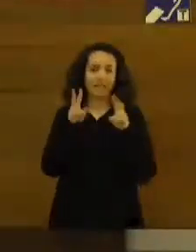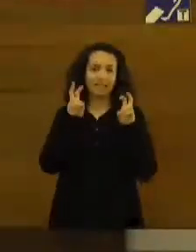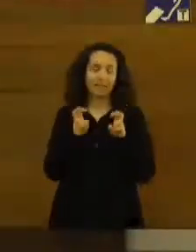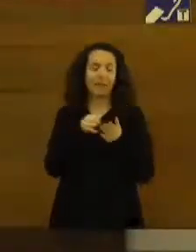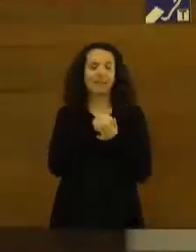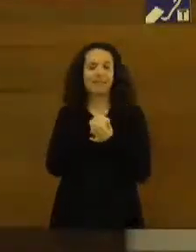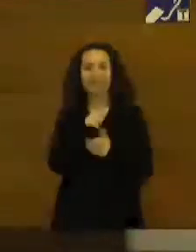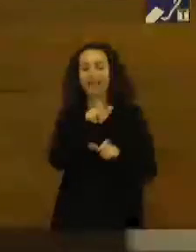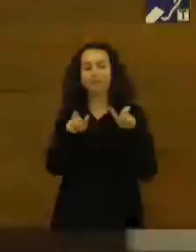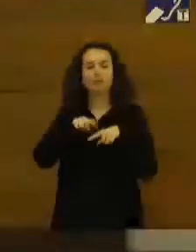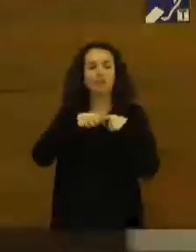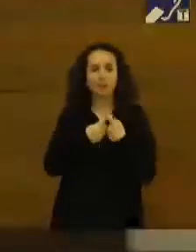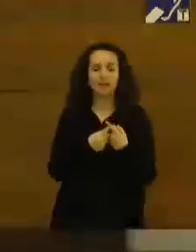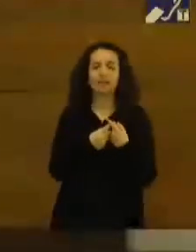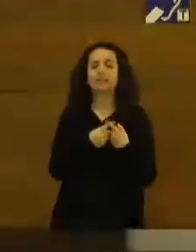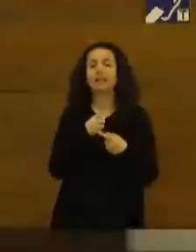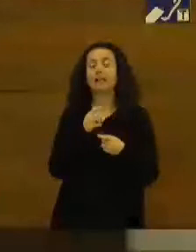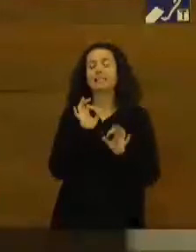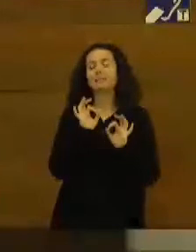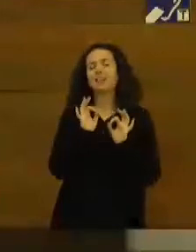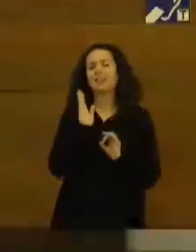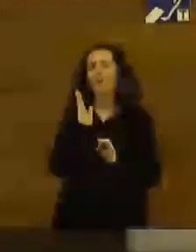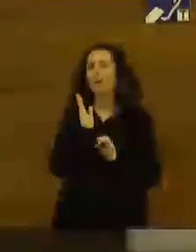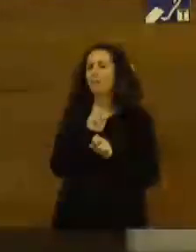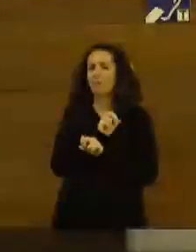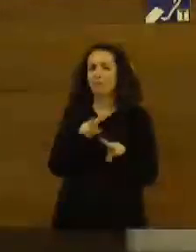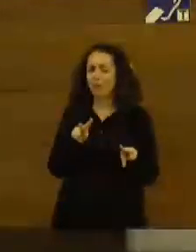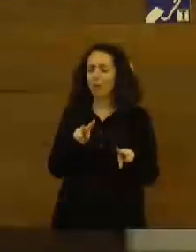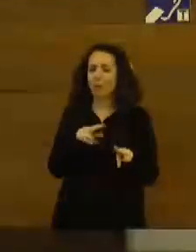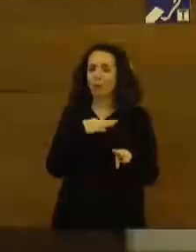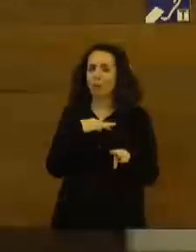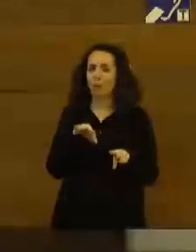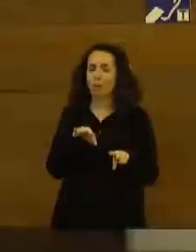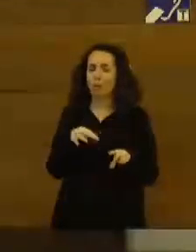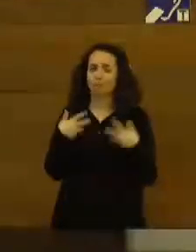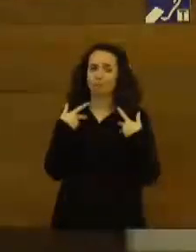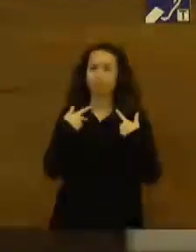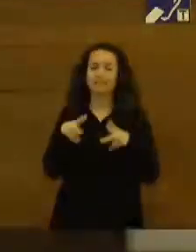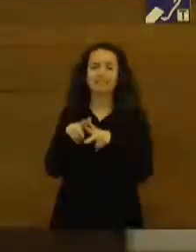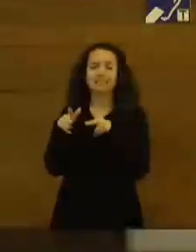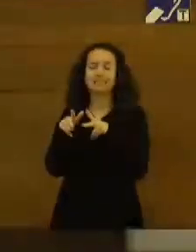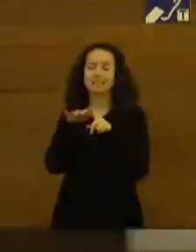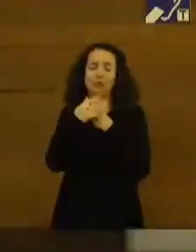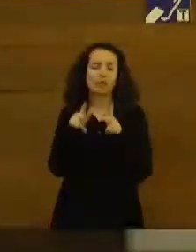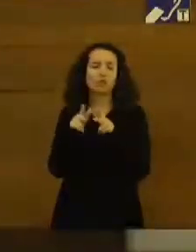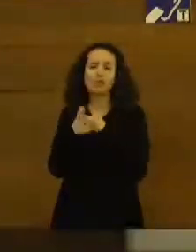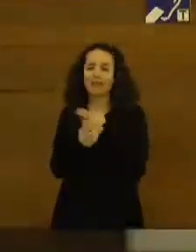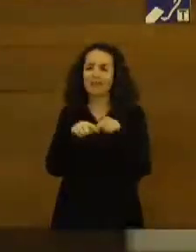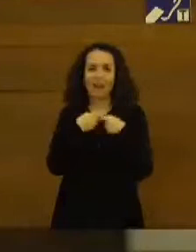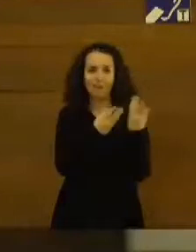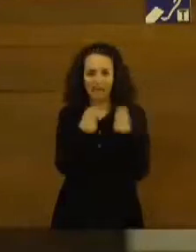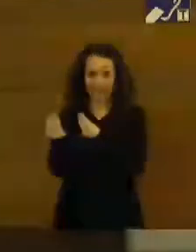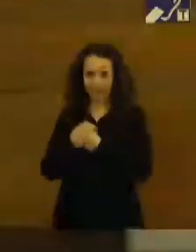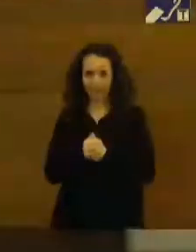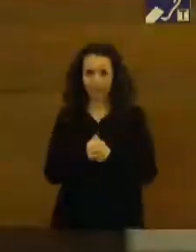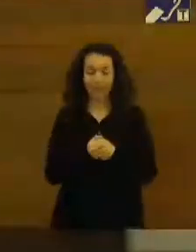las personas y con un acento en ocasiones dramático en la situación social de muchas familias. La